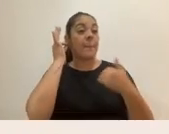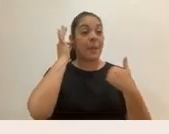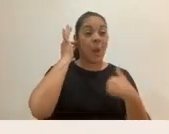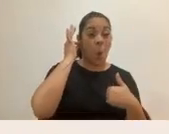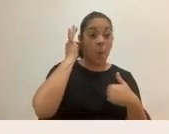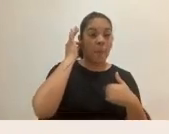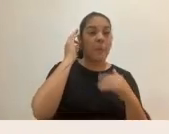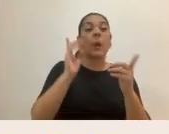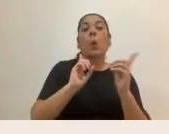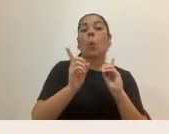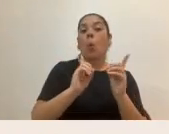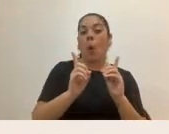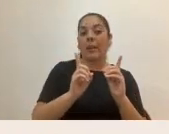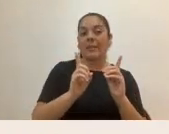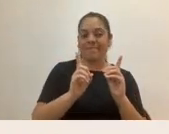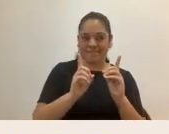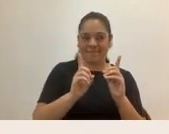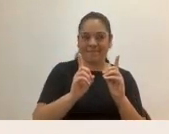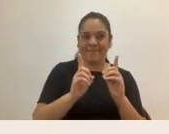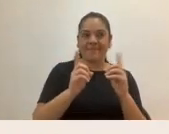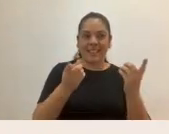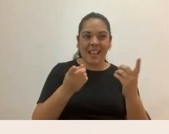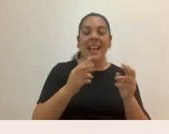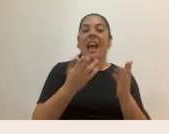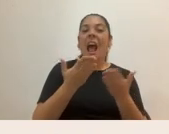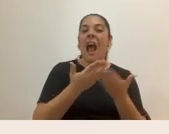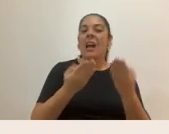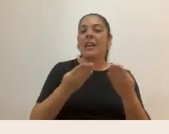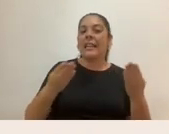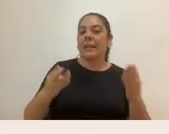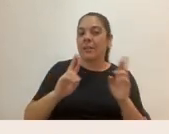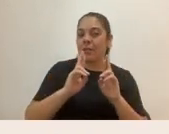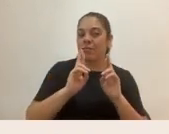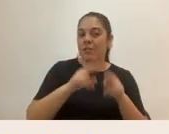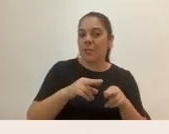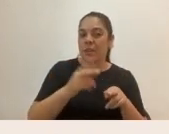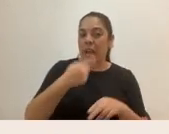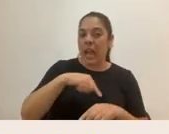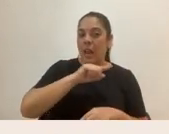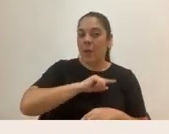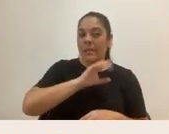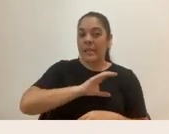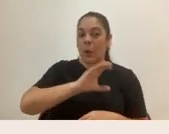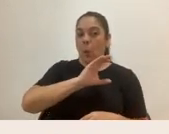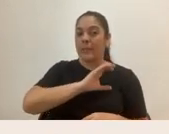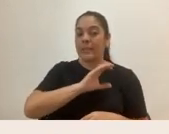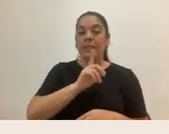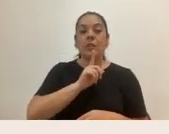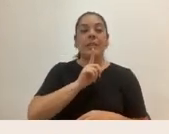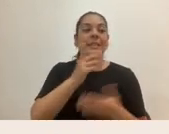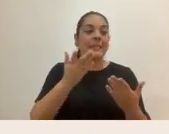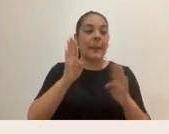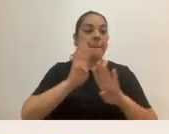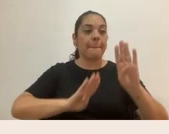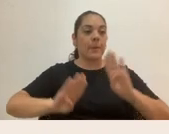debería de ser los elementos que responden a nuestras condiciones o realidades biológicas